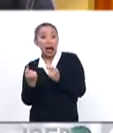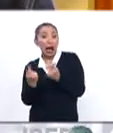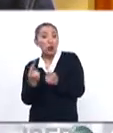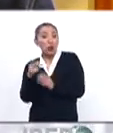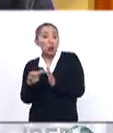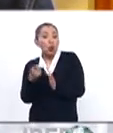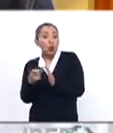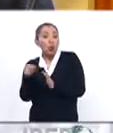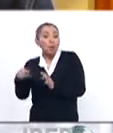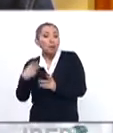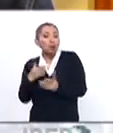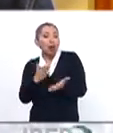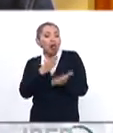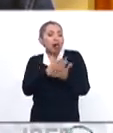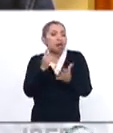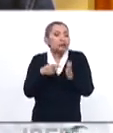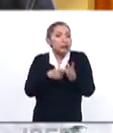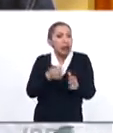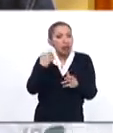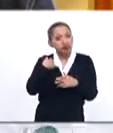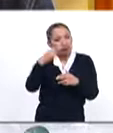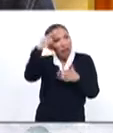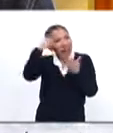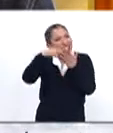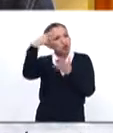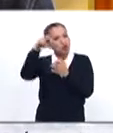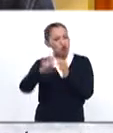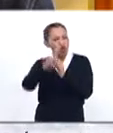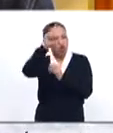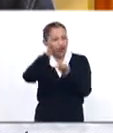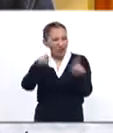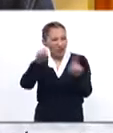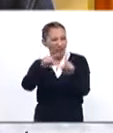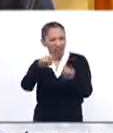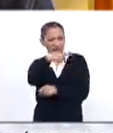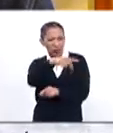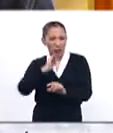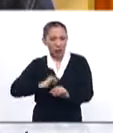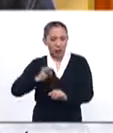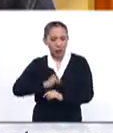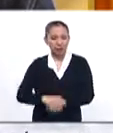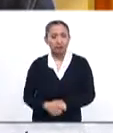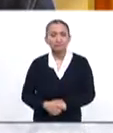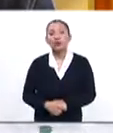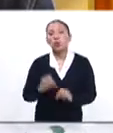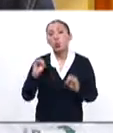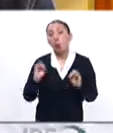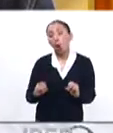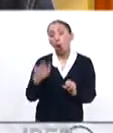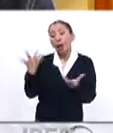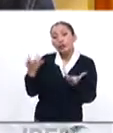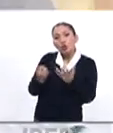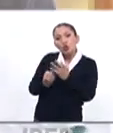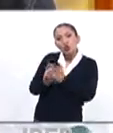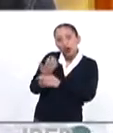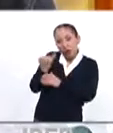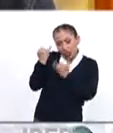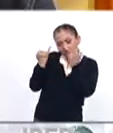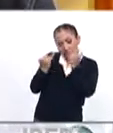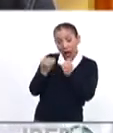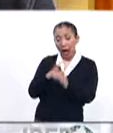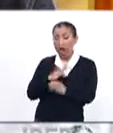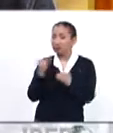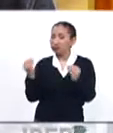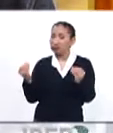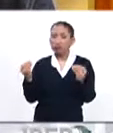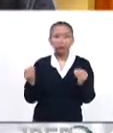reincidencia de los habitantes de volver a antiguas prácticas o de crear cosas nuevas. Hay